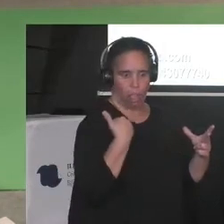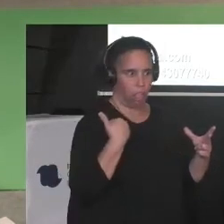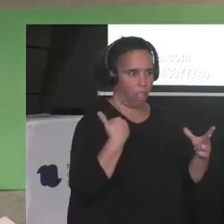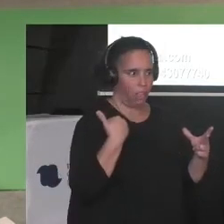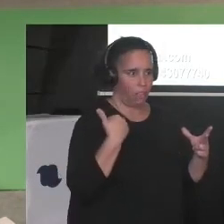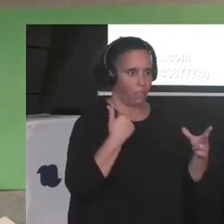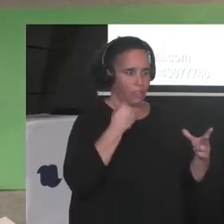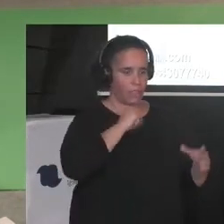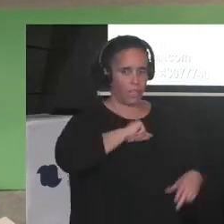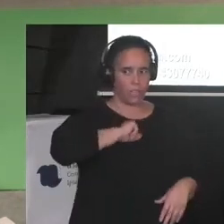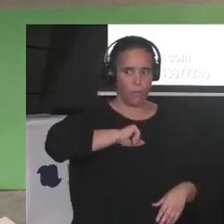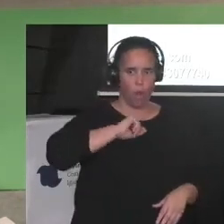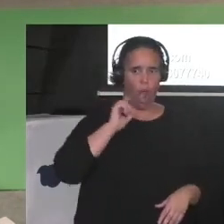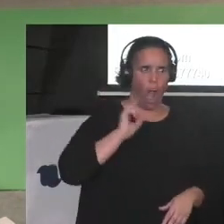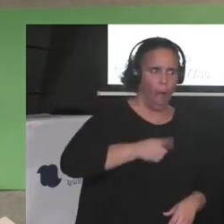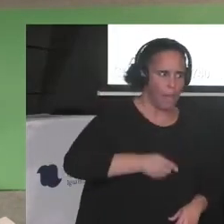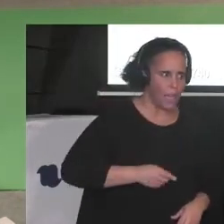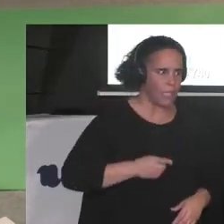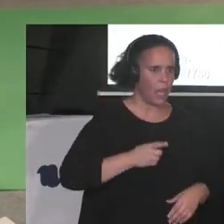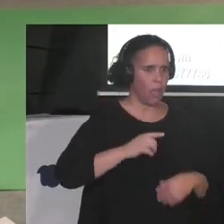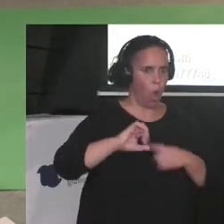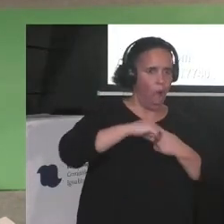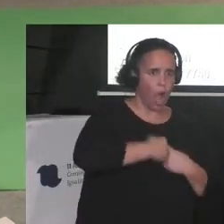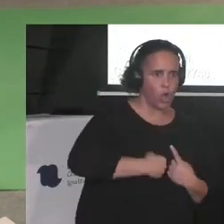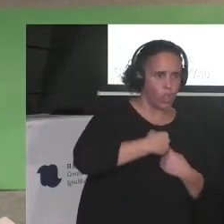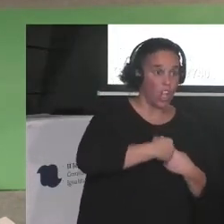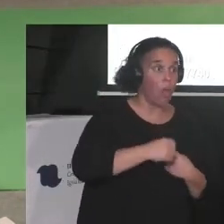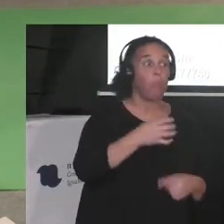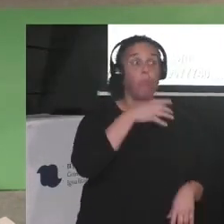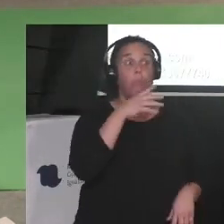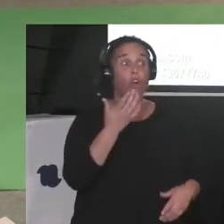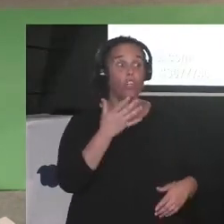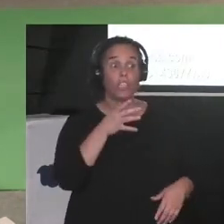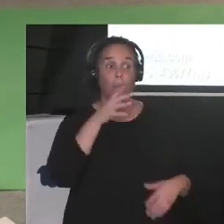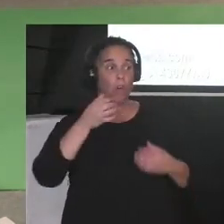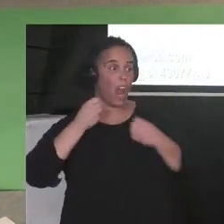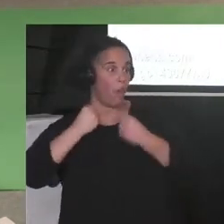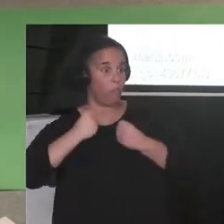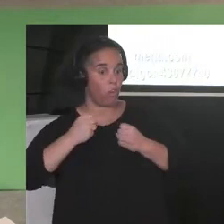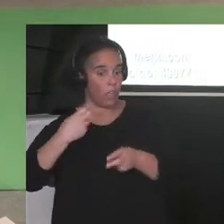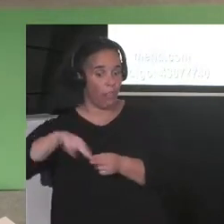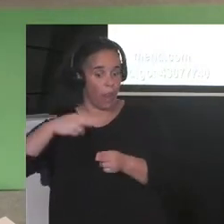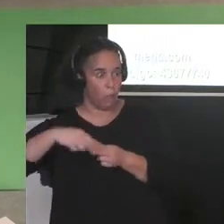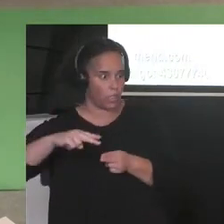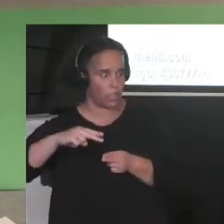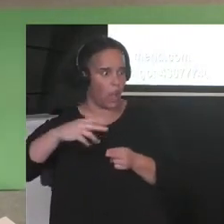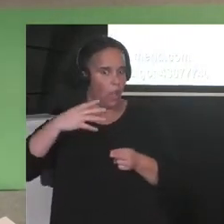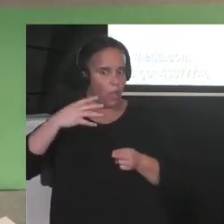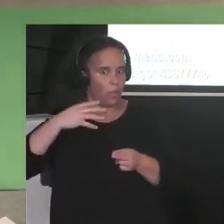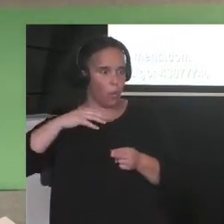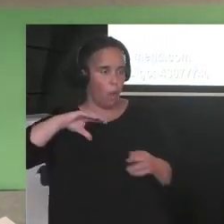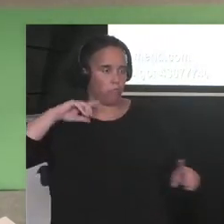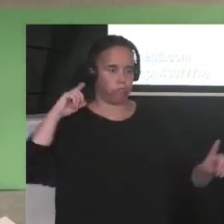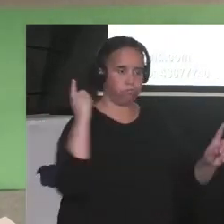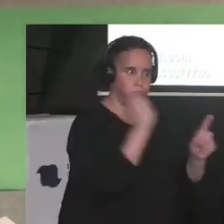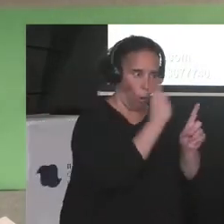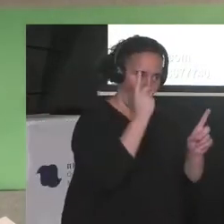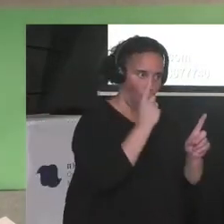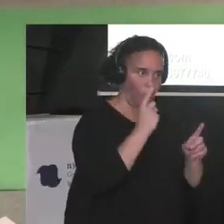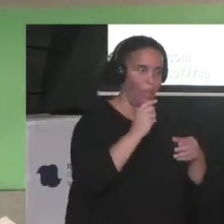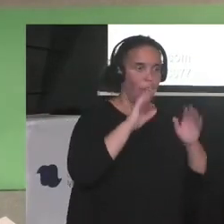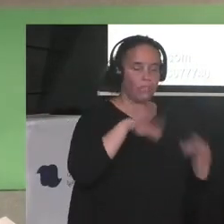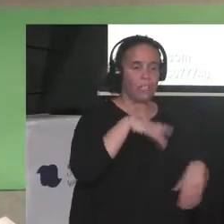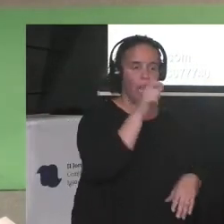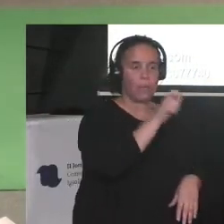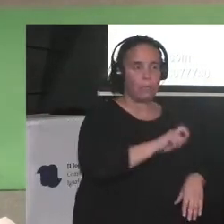acosado y perseguido por su potencial político y transformador. Son las aborteras las que no